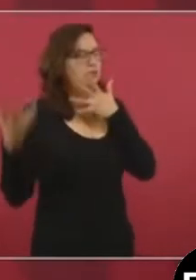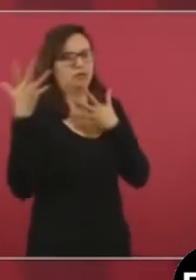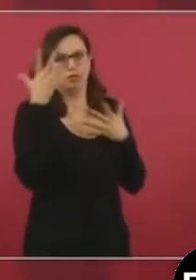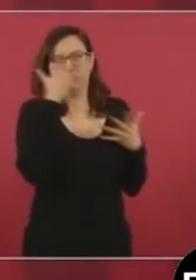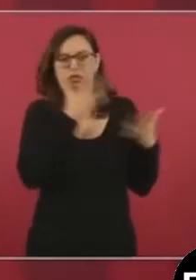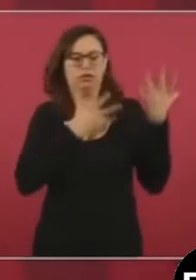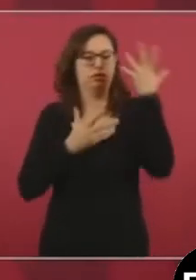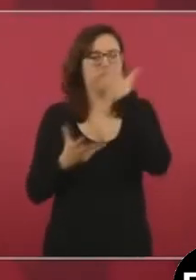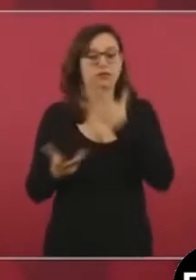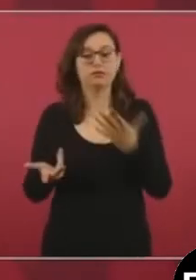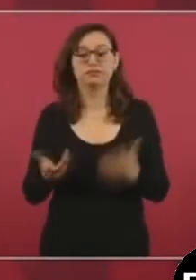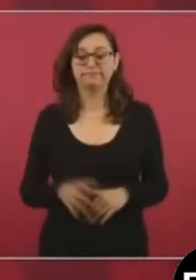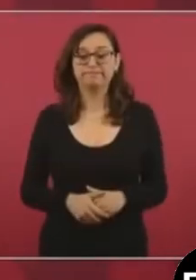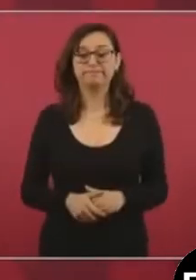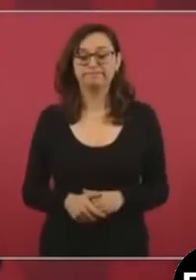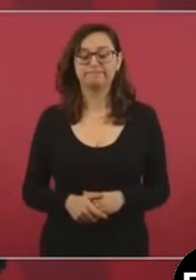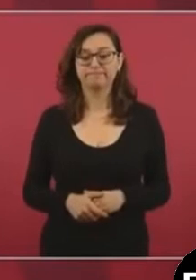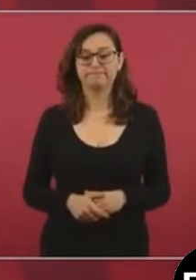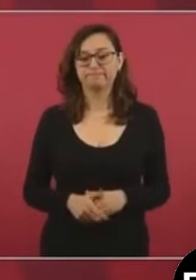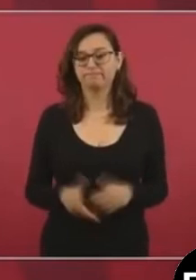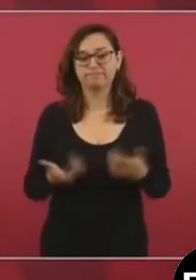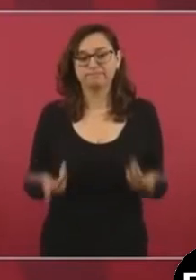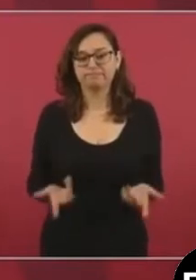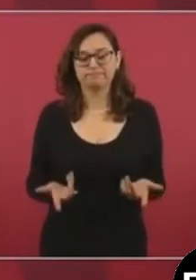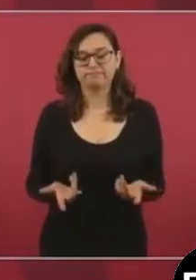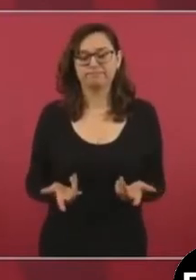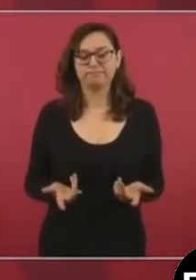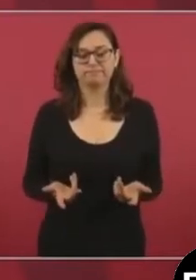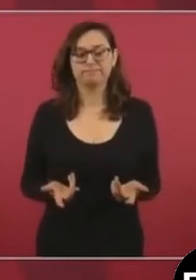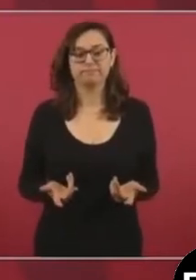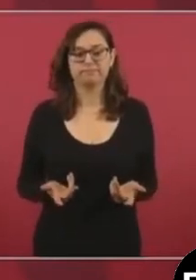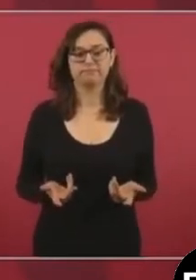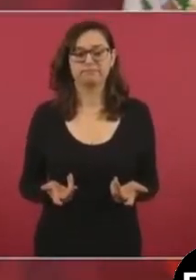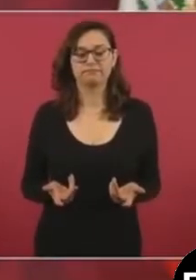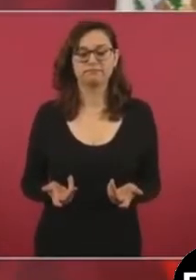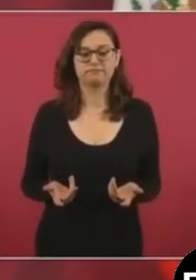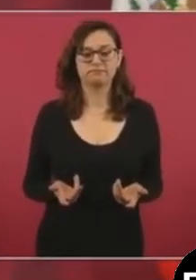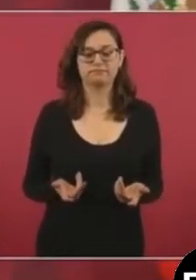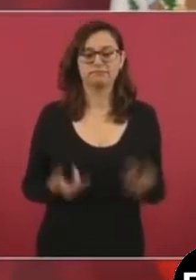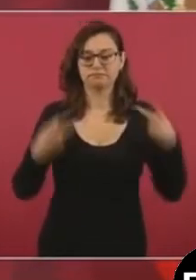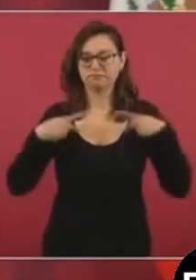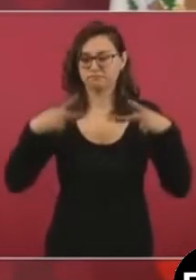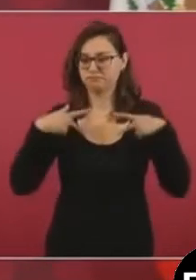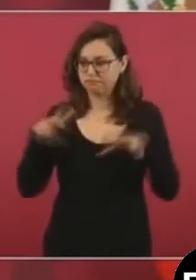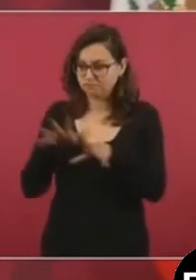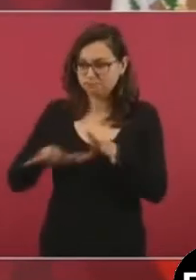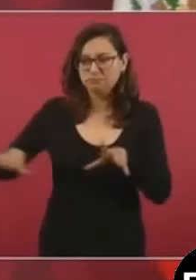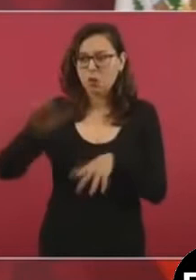que están suplantando la voluntad